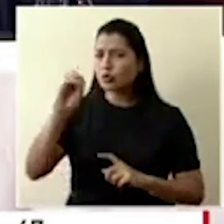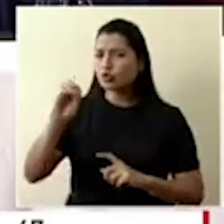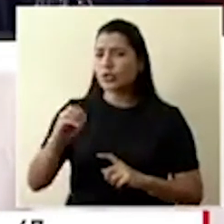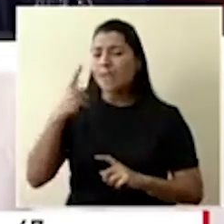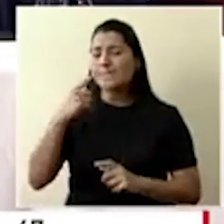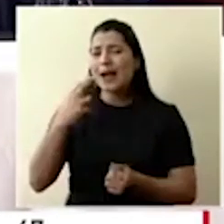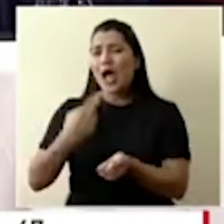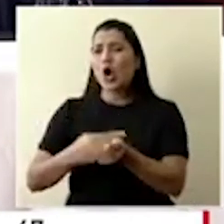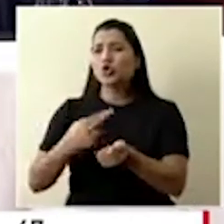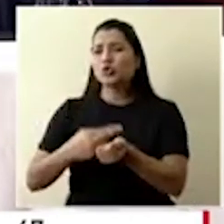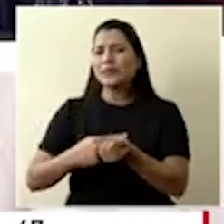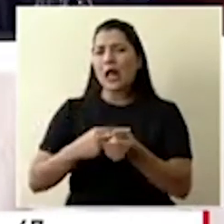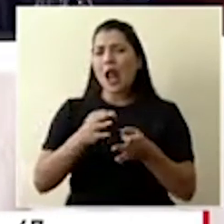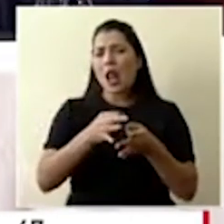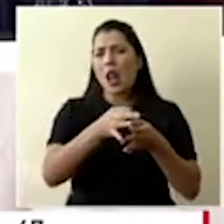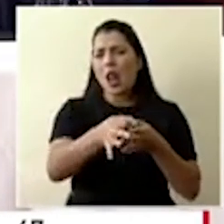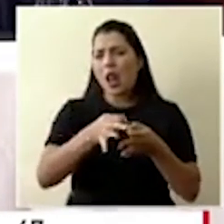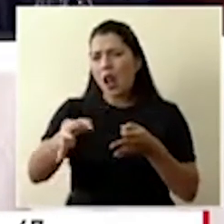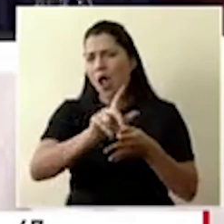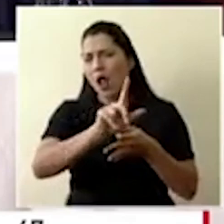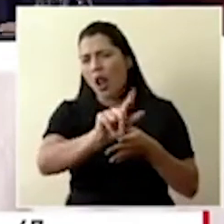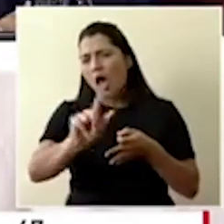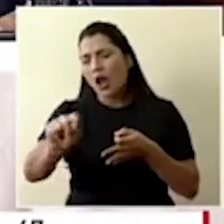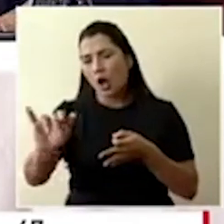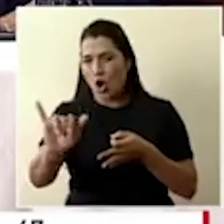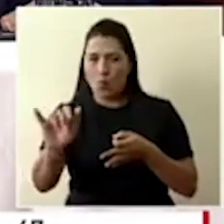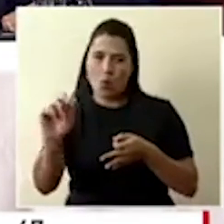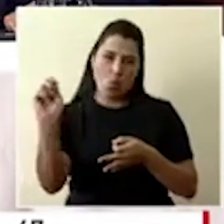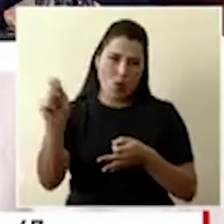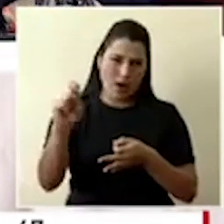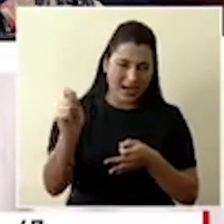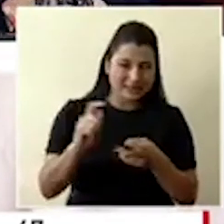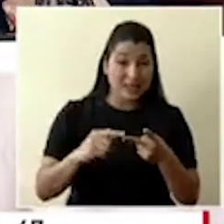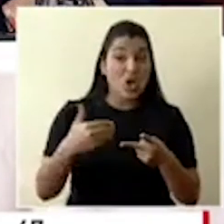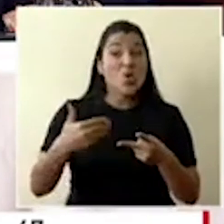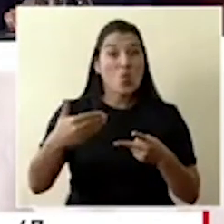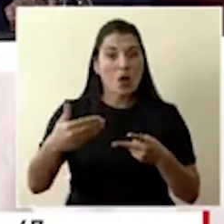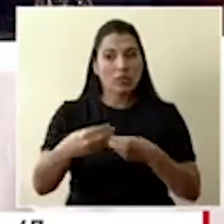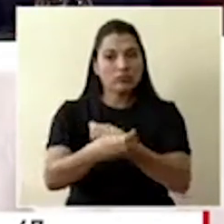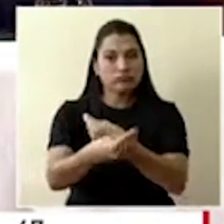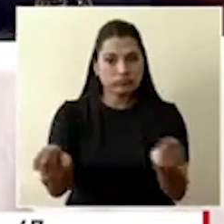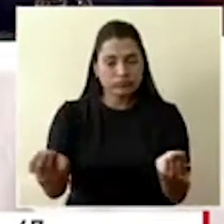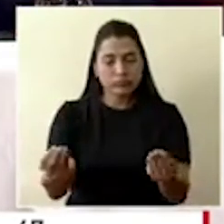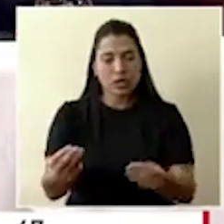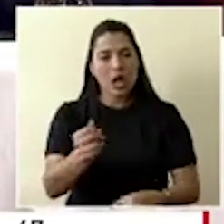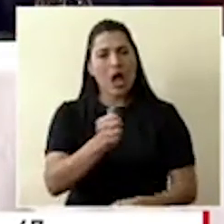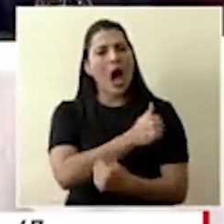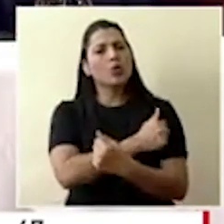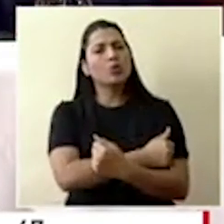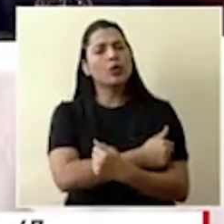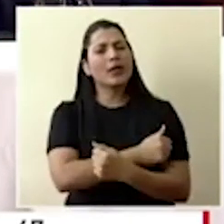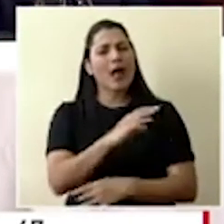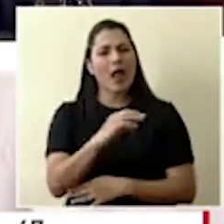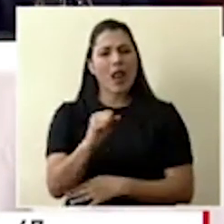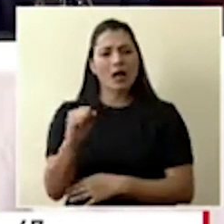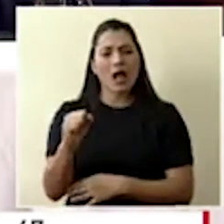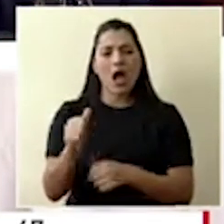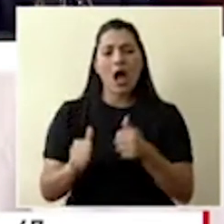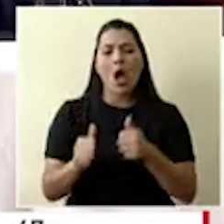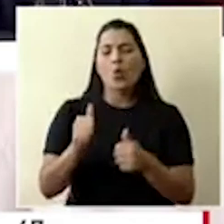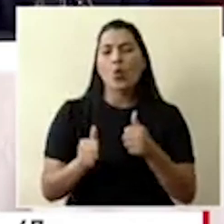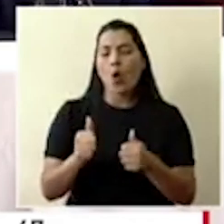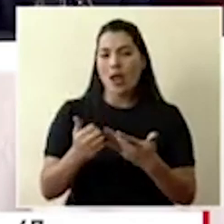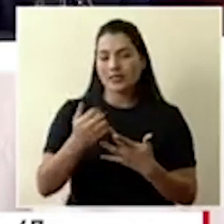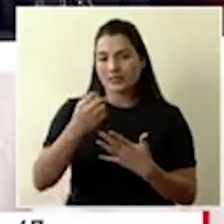regionales como los de Guanacaste y cuándo se les entregaría ese material? De parte de las autoridades de la caja, ¿cuáles criterios se utilizan para asignar los